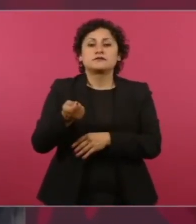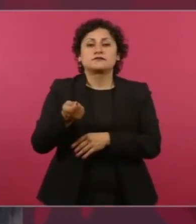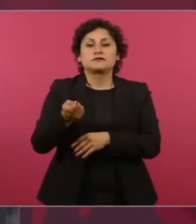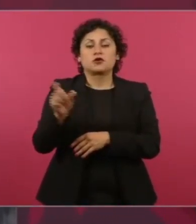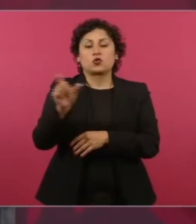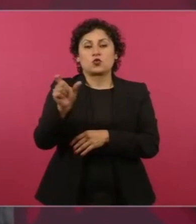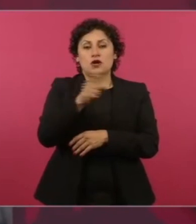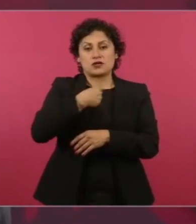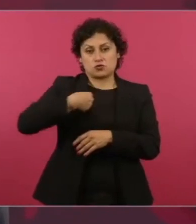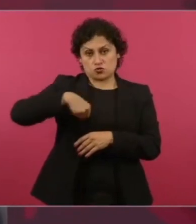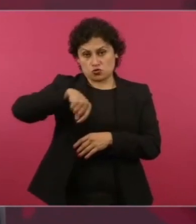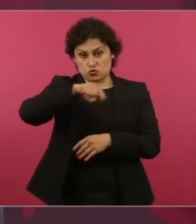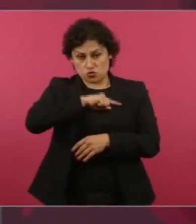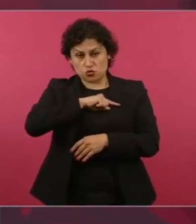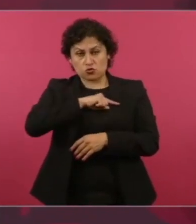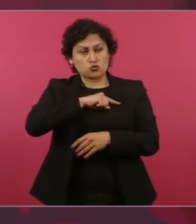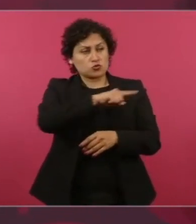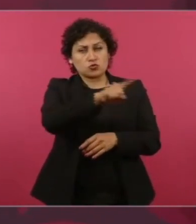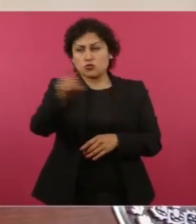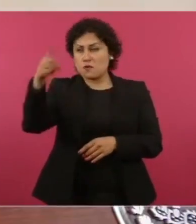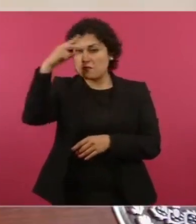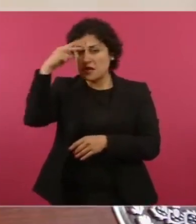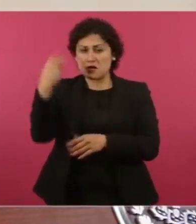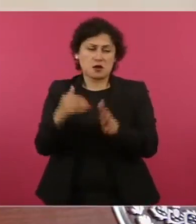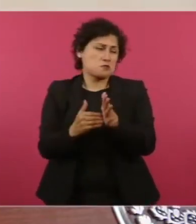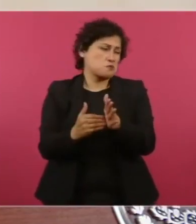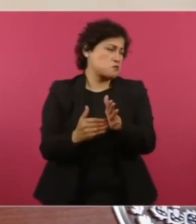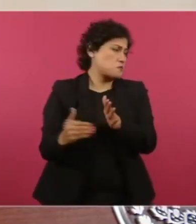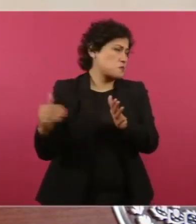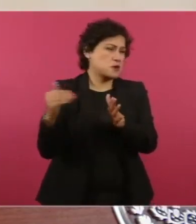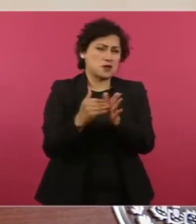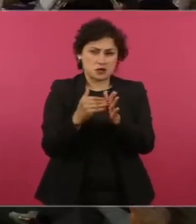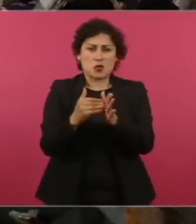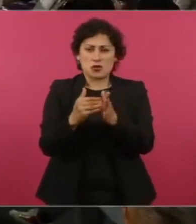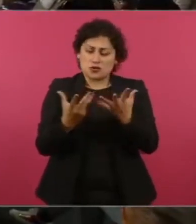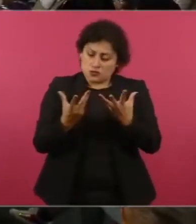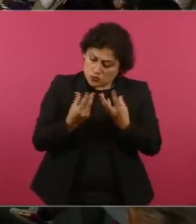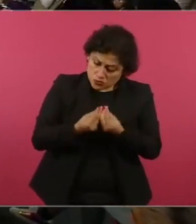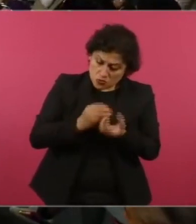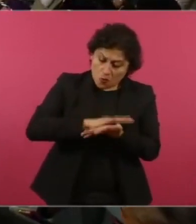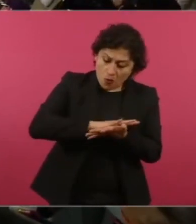que hemos participado millones de mexicanos para lograr la transformación de México,